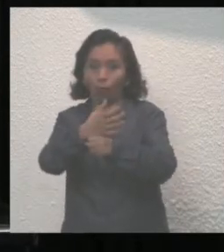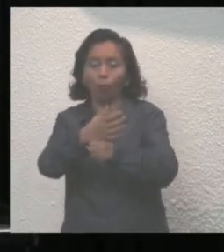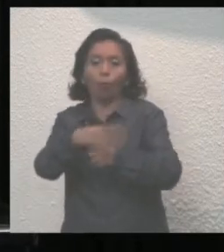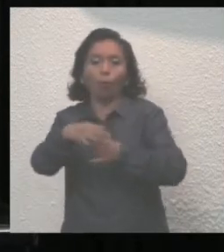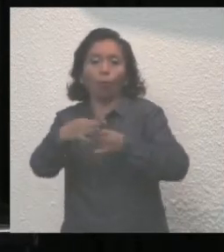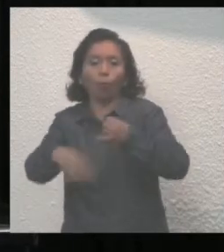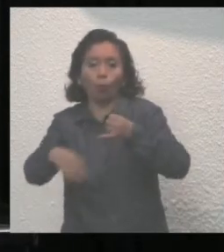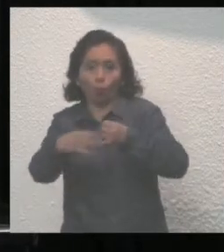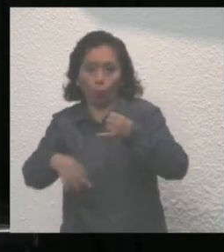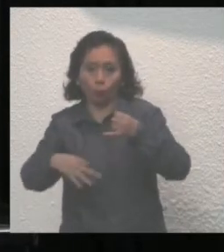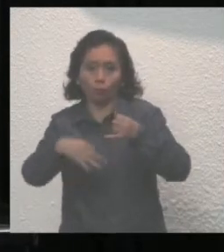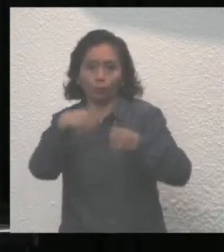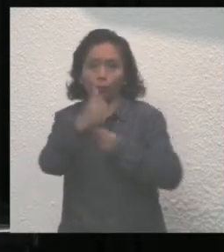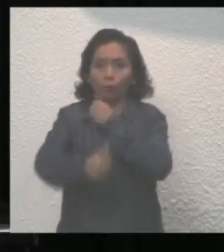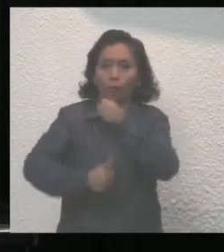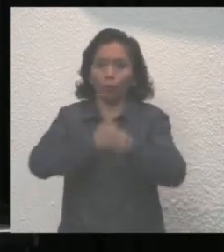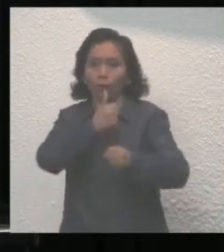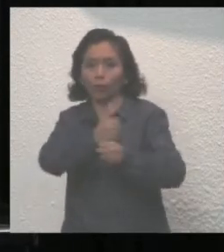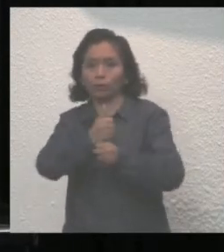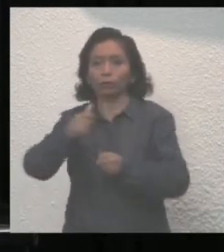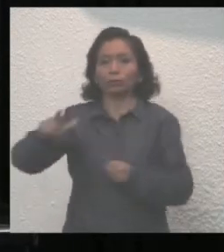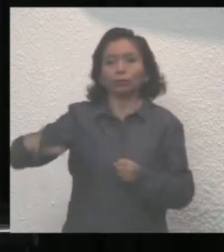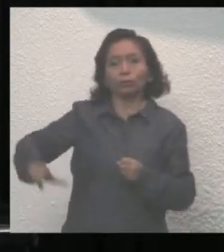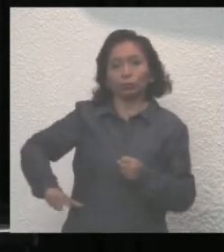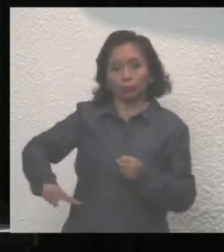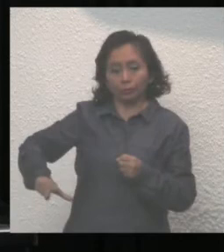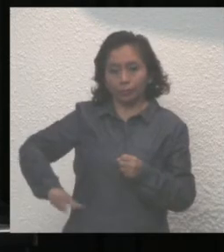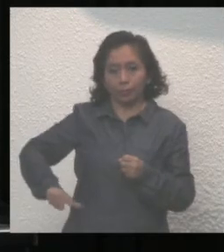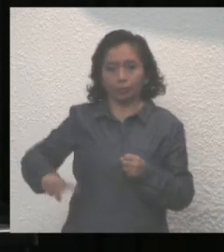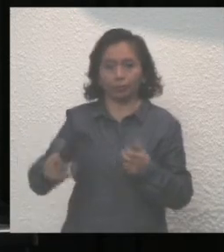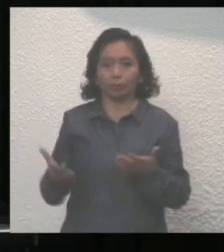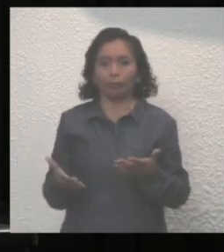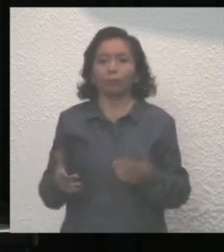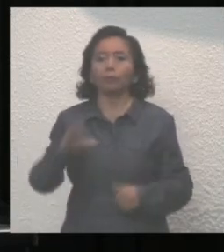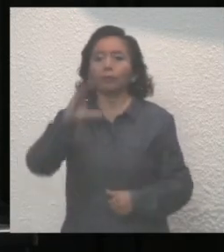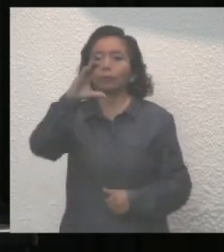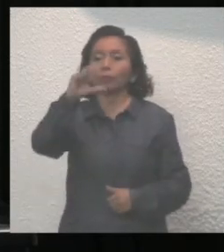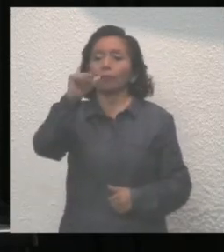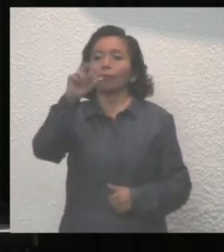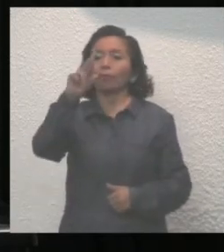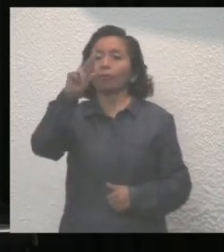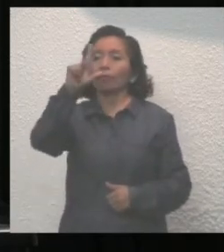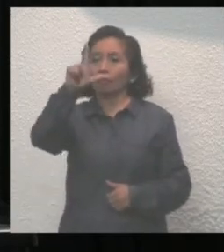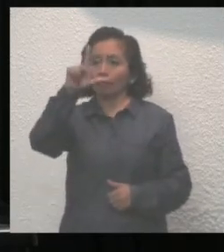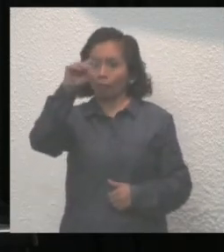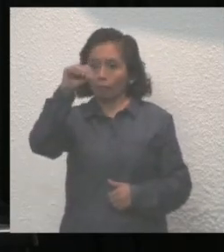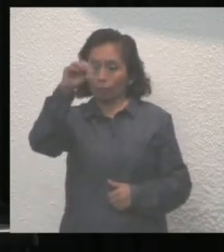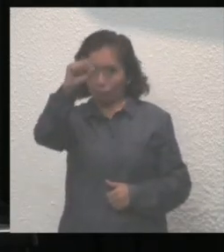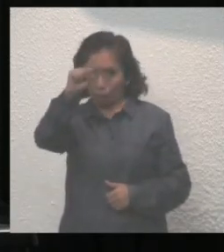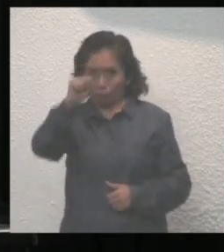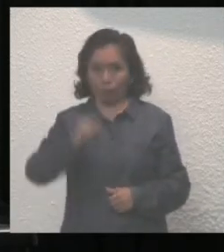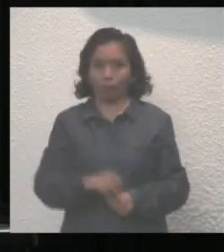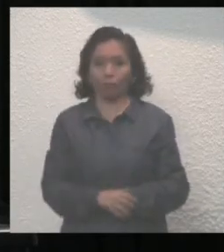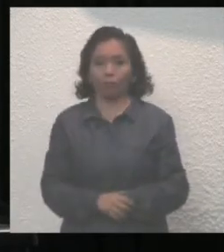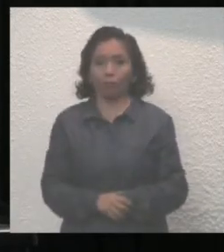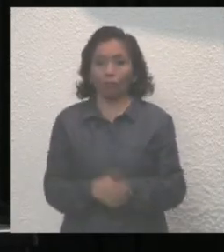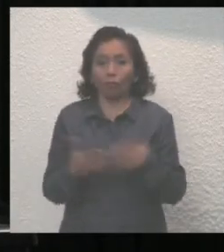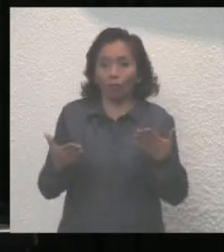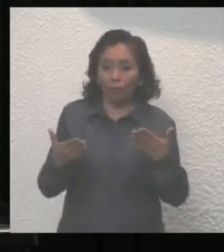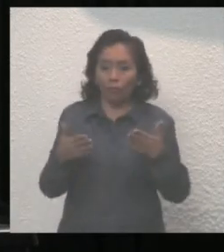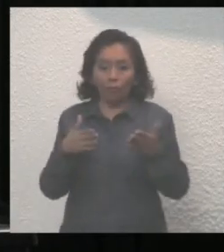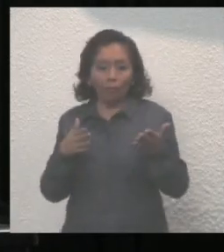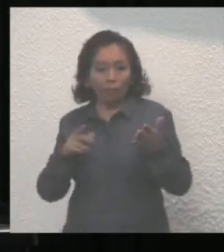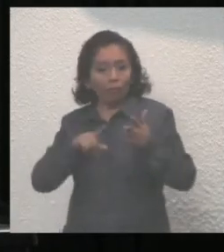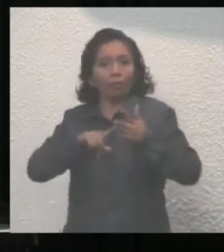del periodo gubernamental del gobernador Carlos Joaquín González. Entramos